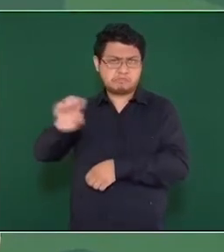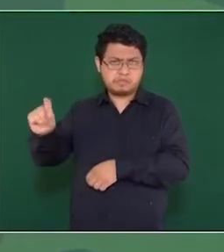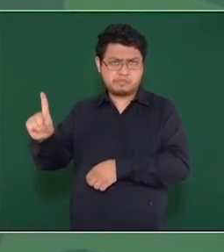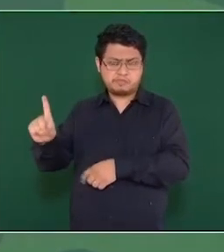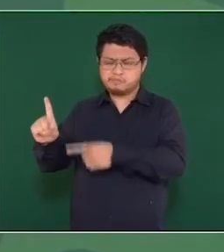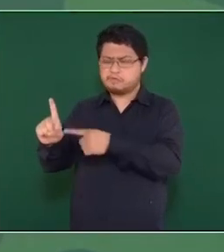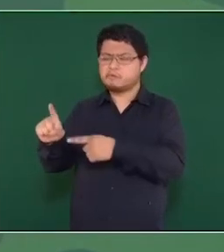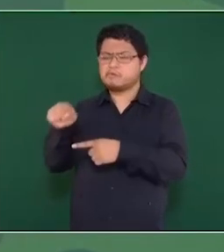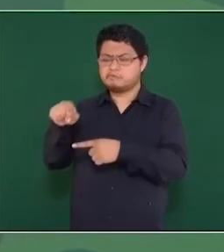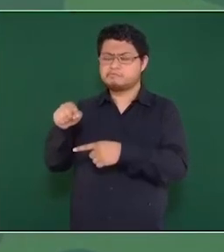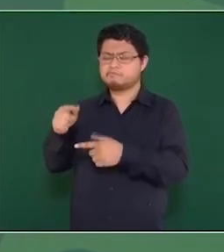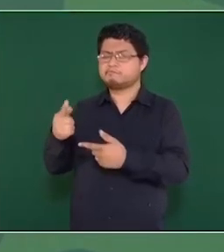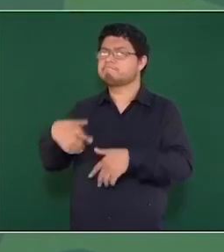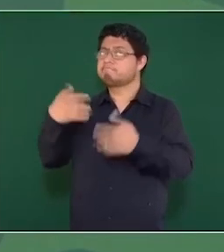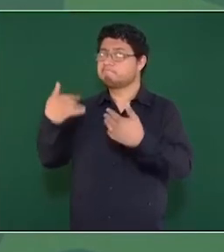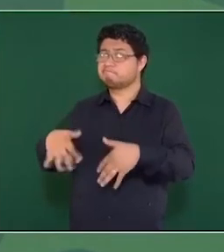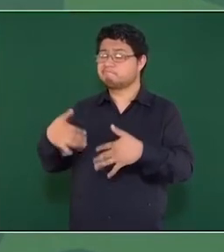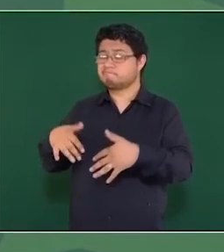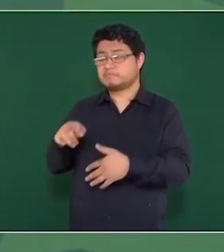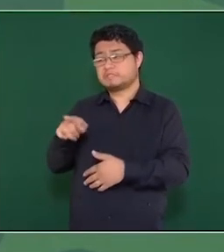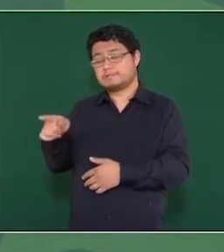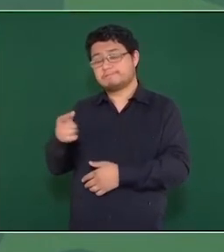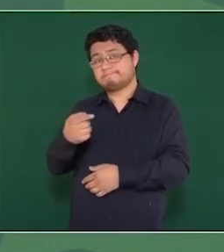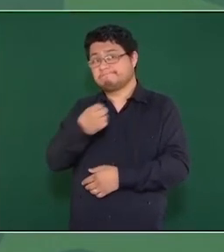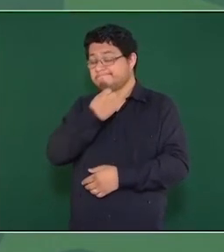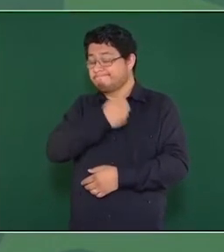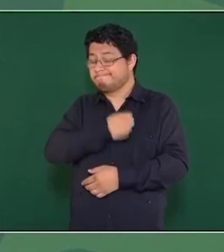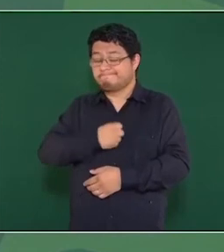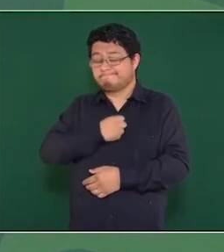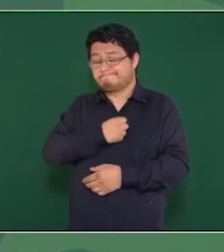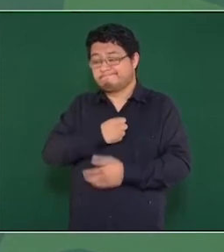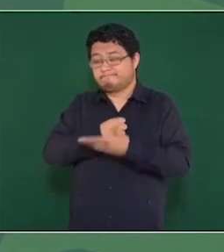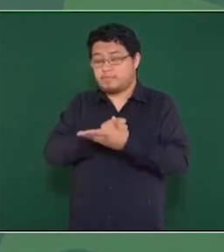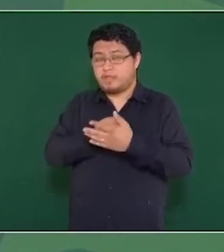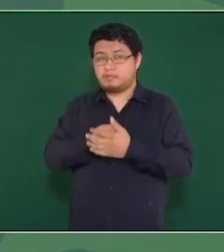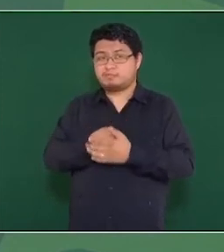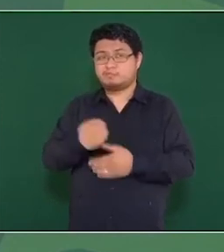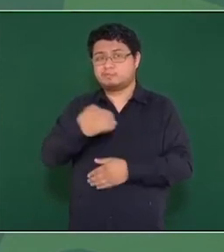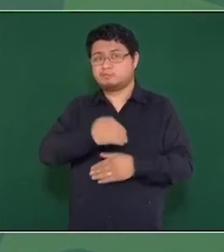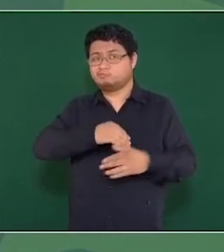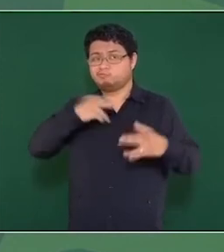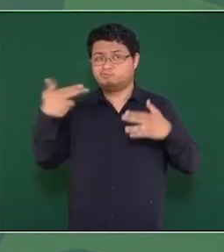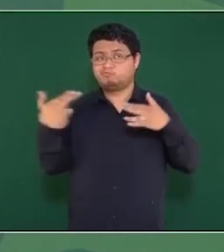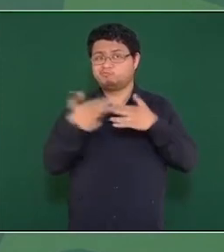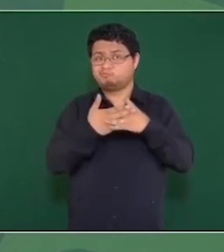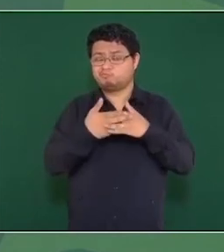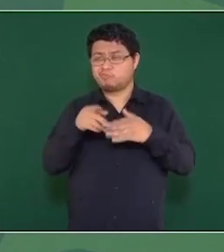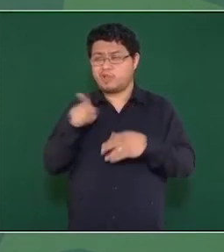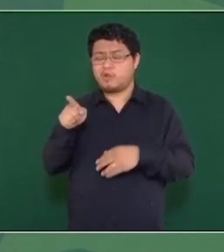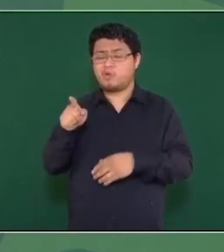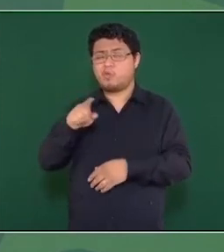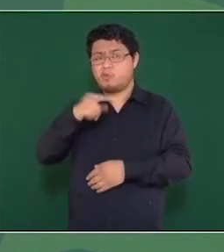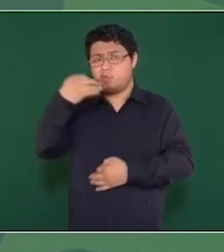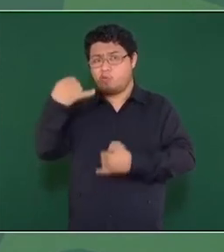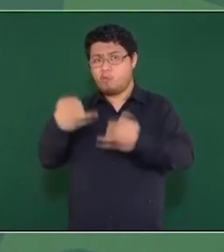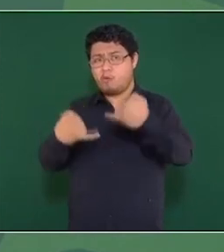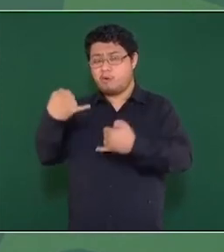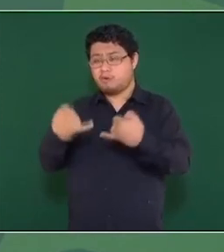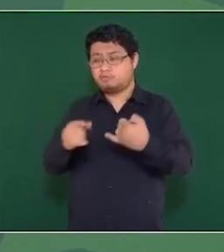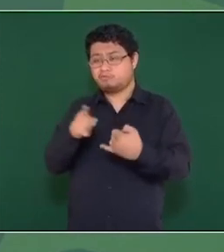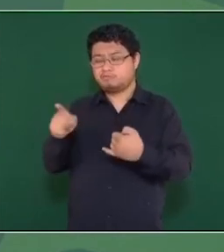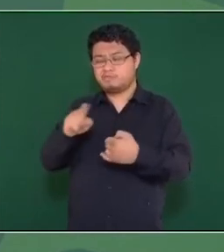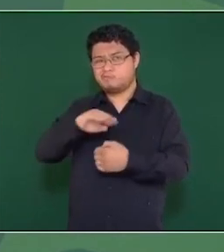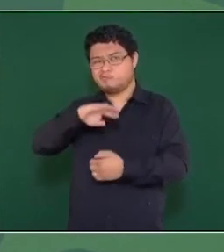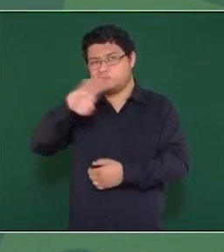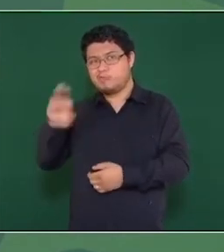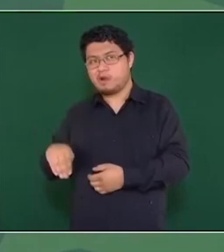lamentables, la pérdida de vida, el asesinato de un juez y también el intento de